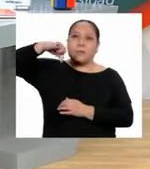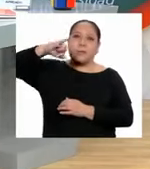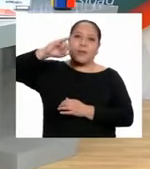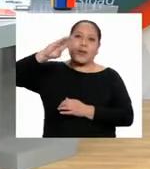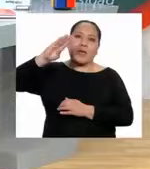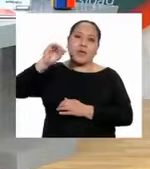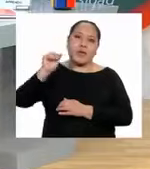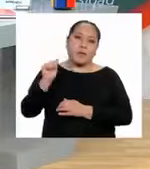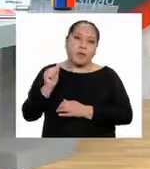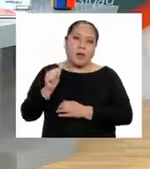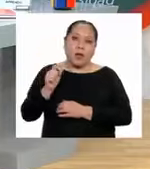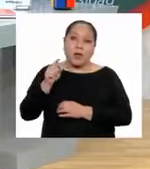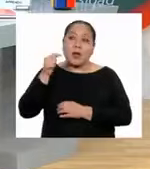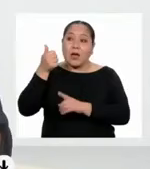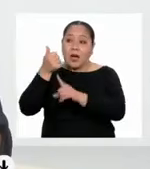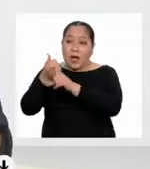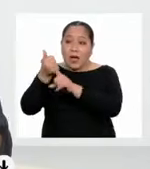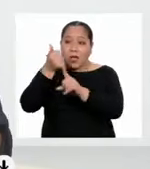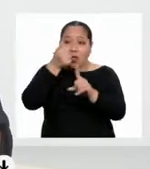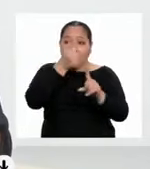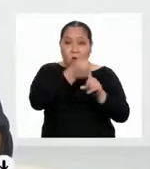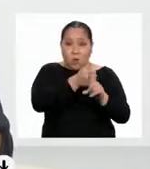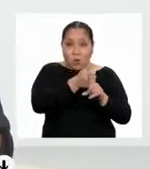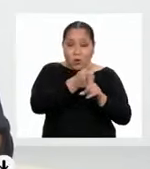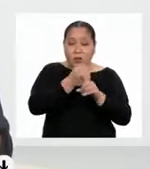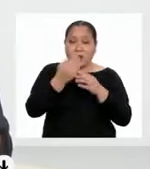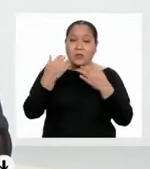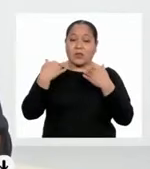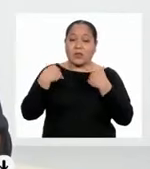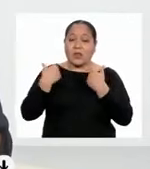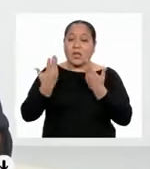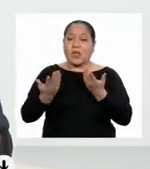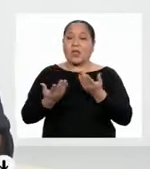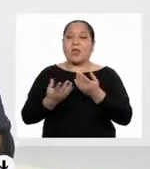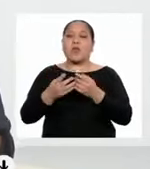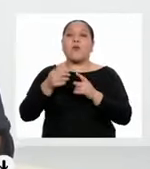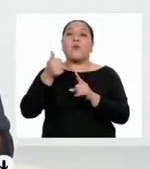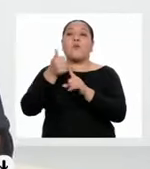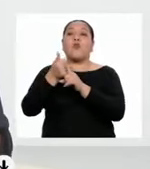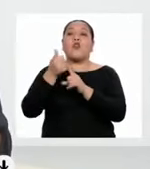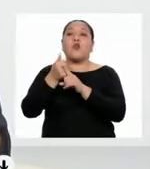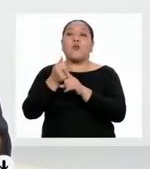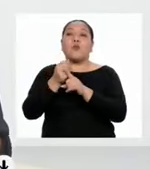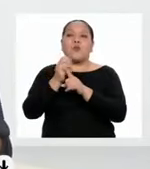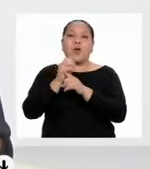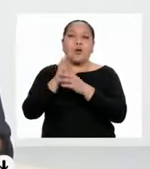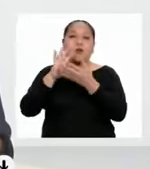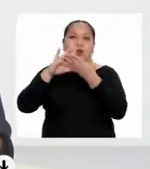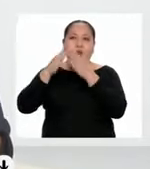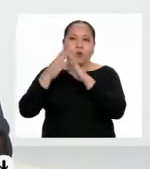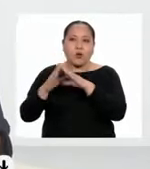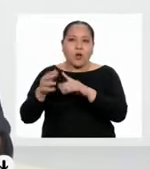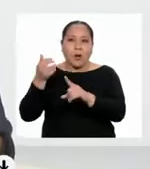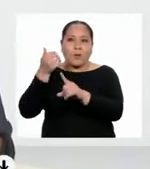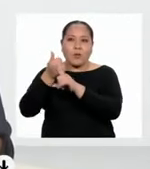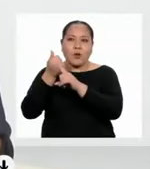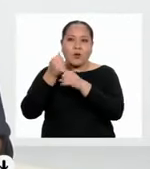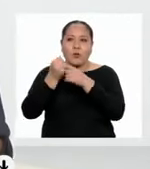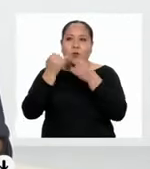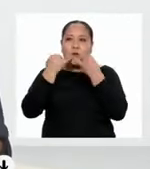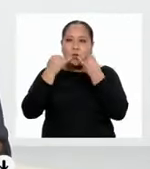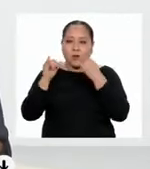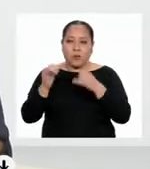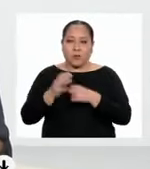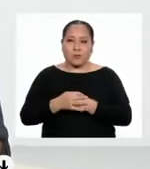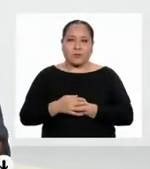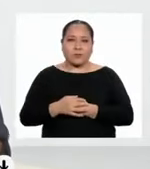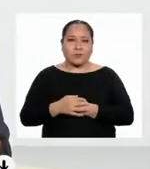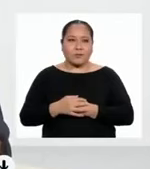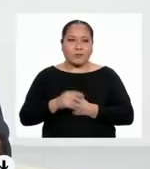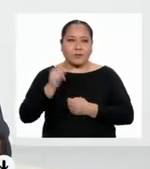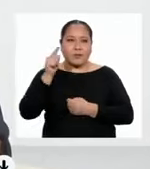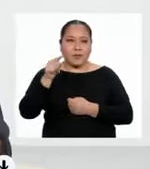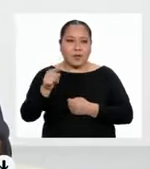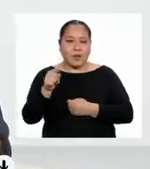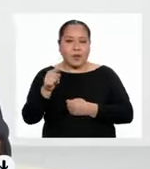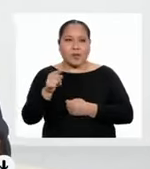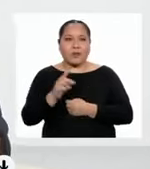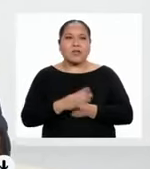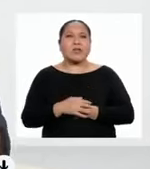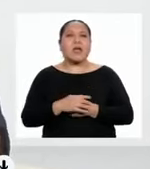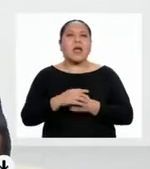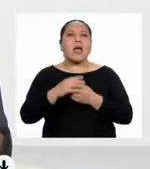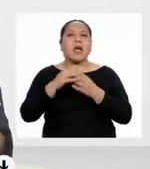determinada lengua y cultura. Correcto. Y dime, en la expresión, condenadas al